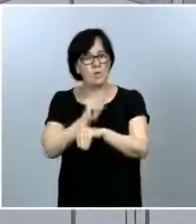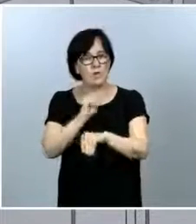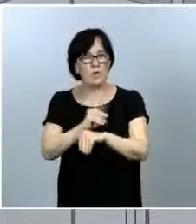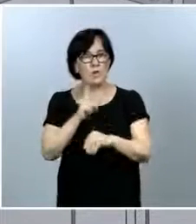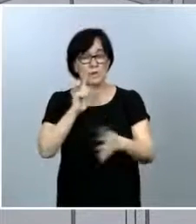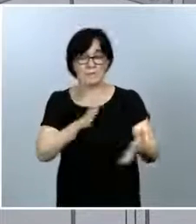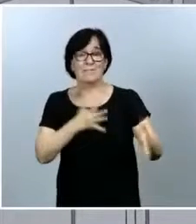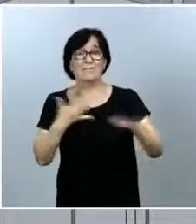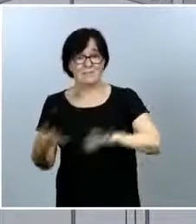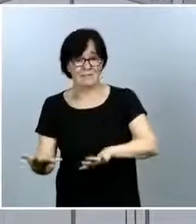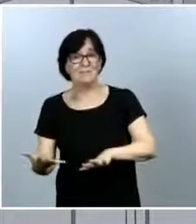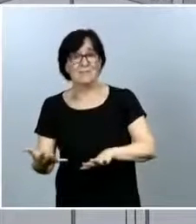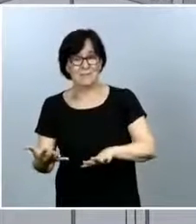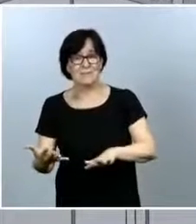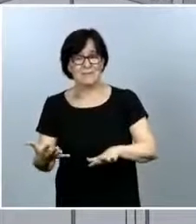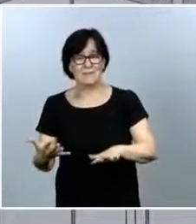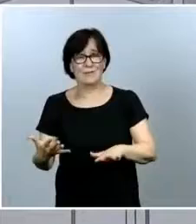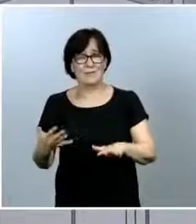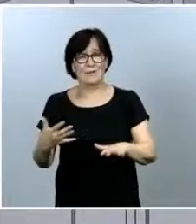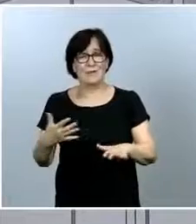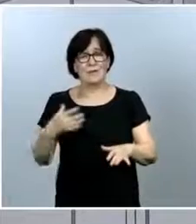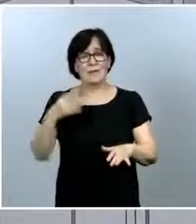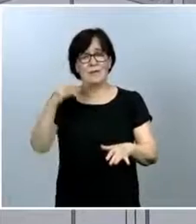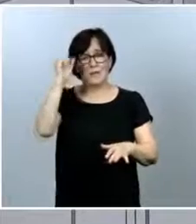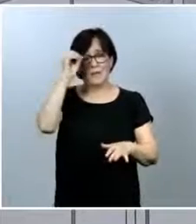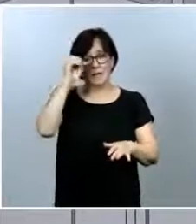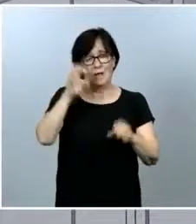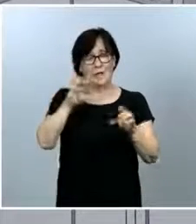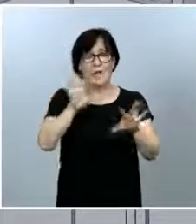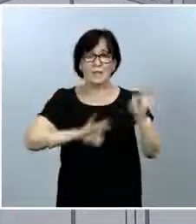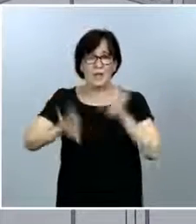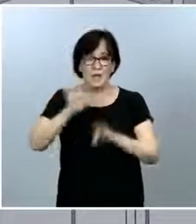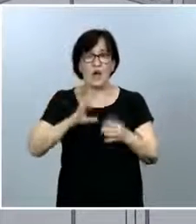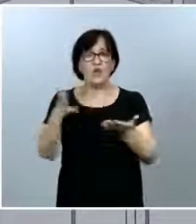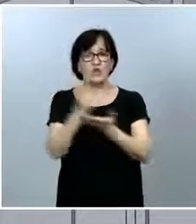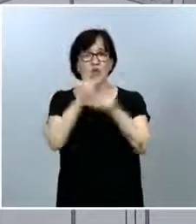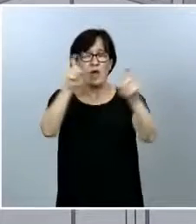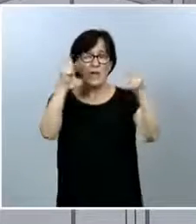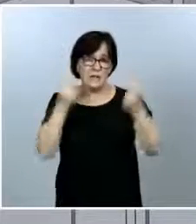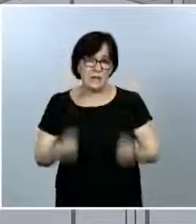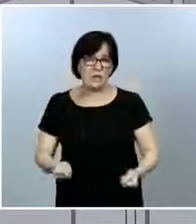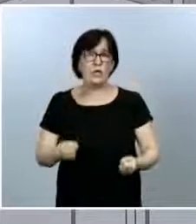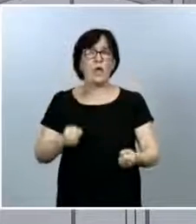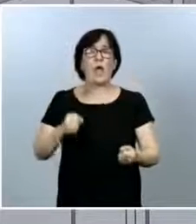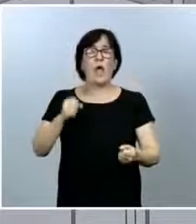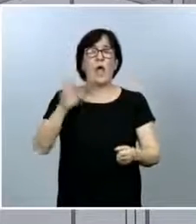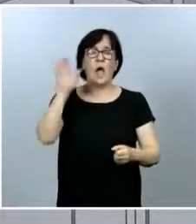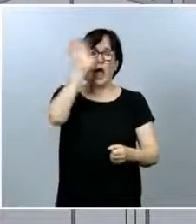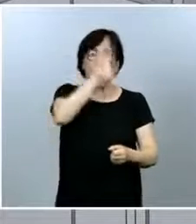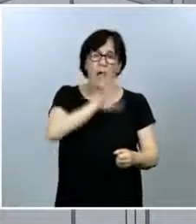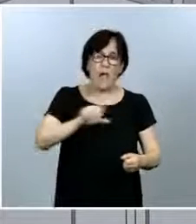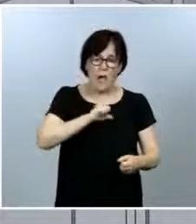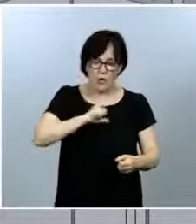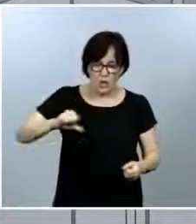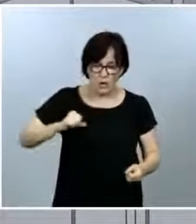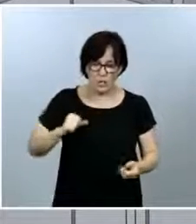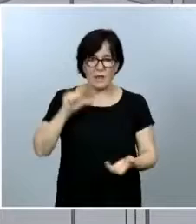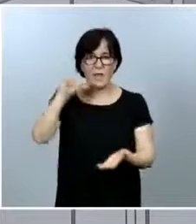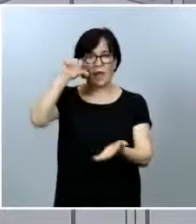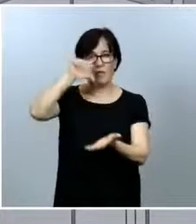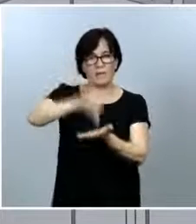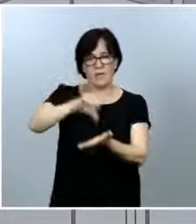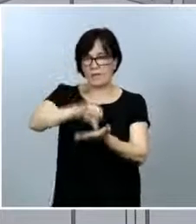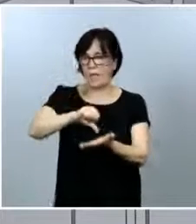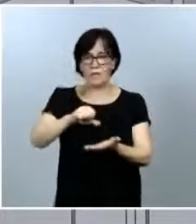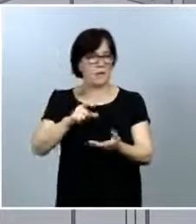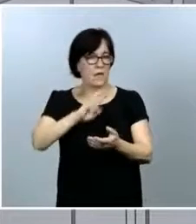entre otras cosas, en las posiciones y las decisiones de todas las instituciones autonómicas, centrales, etc. Esto es una muestra de ello.